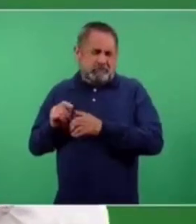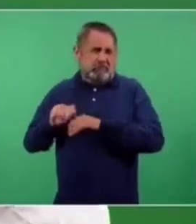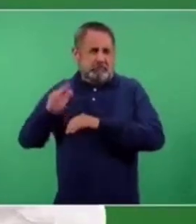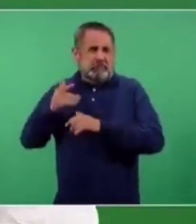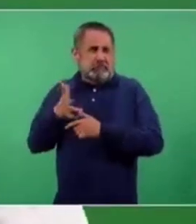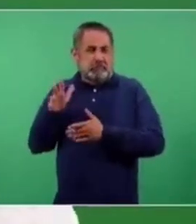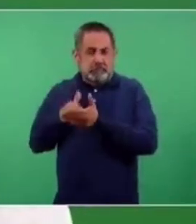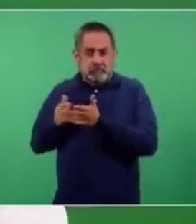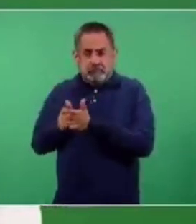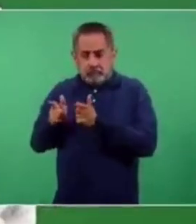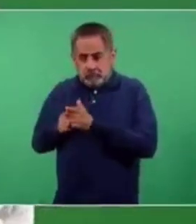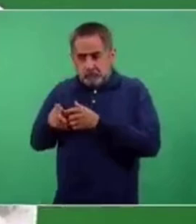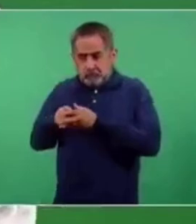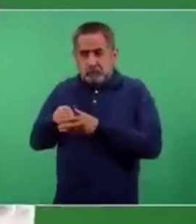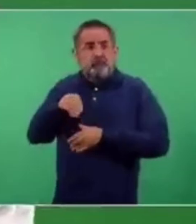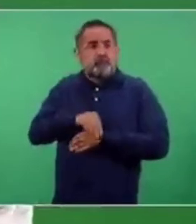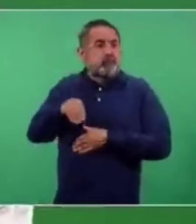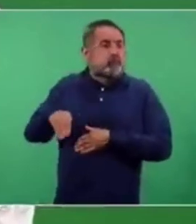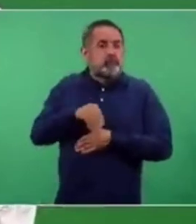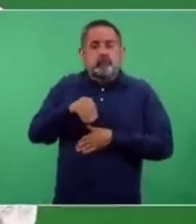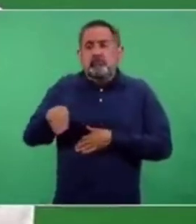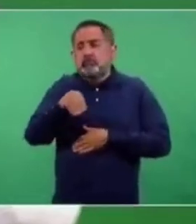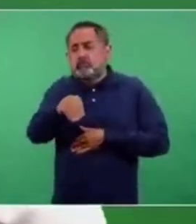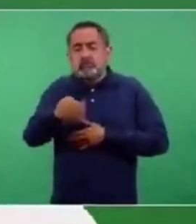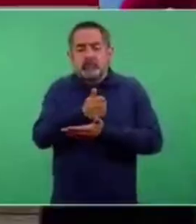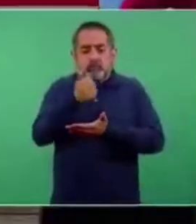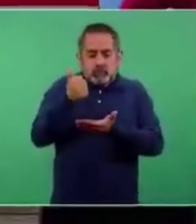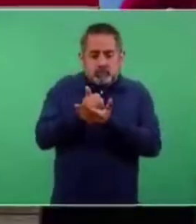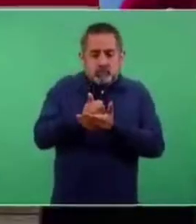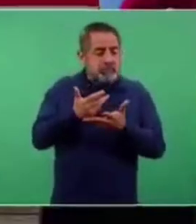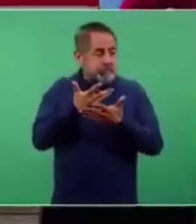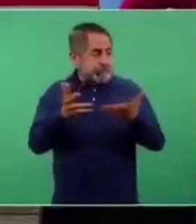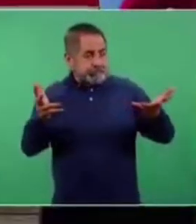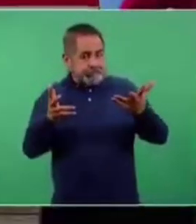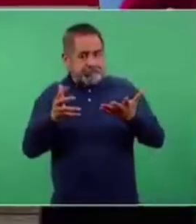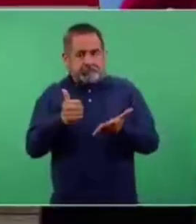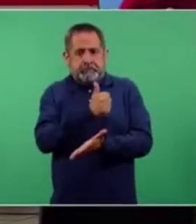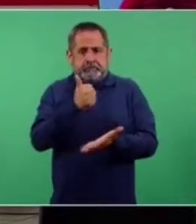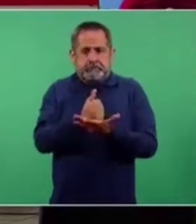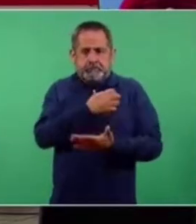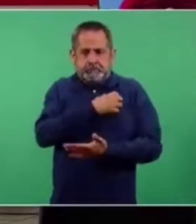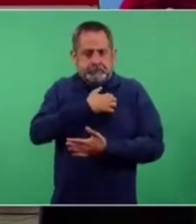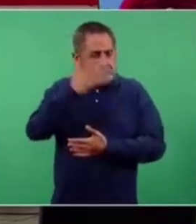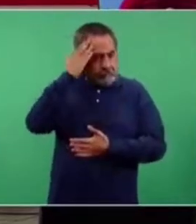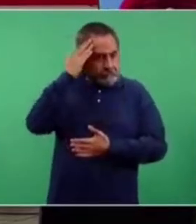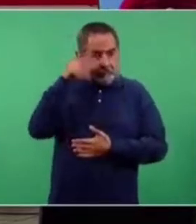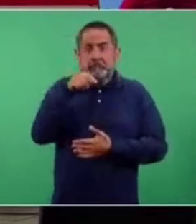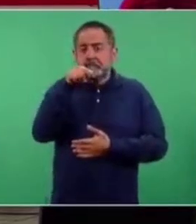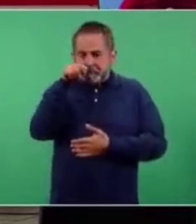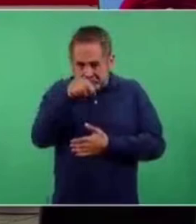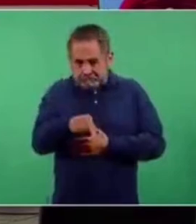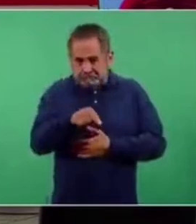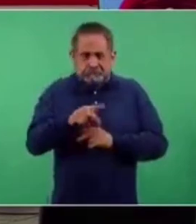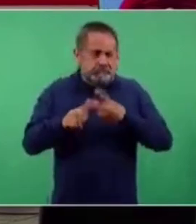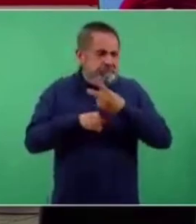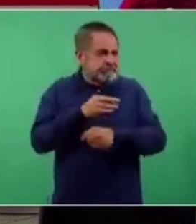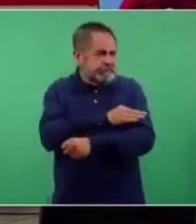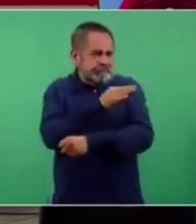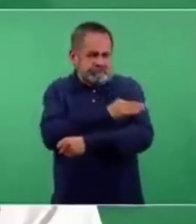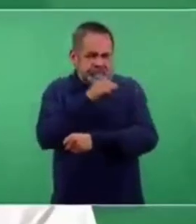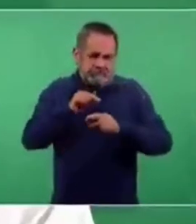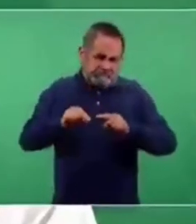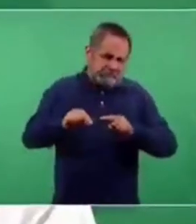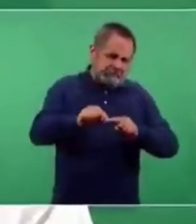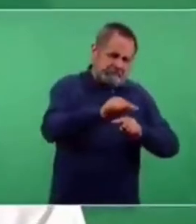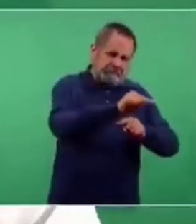brigadas, estén en zonas urbanas de mayor tamaño, en las capitales de las entidades federativas. Y eso ya nos